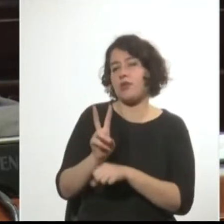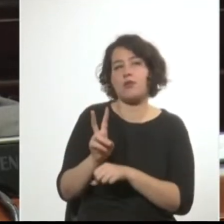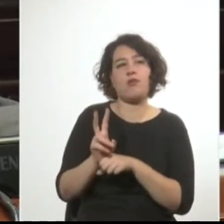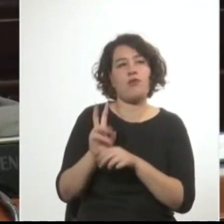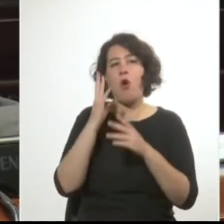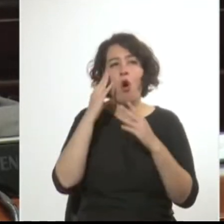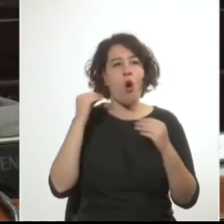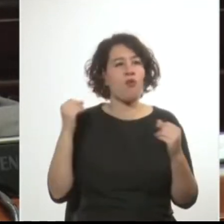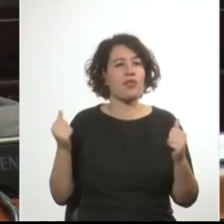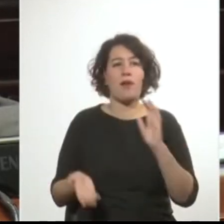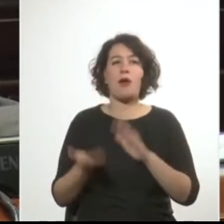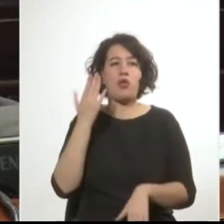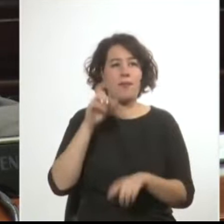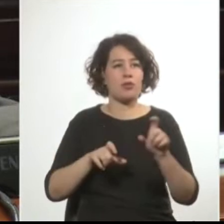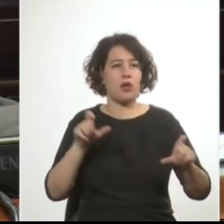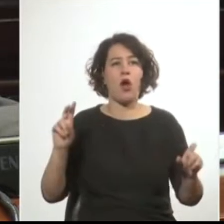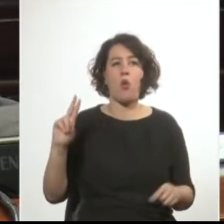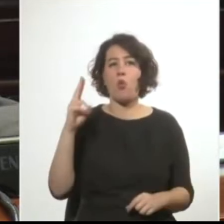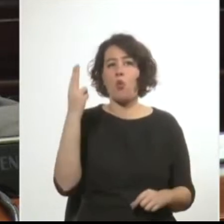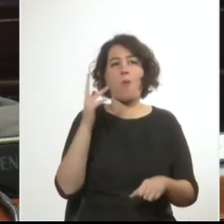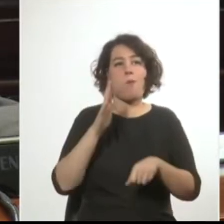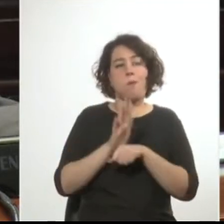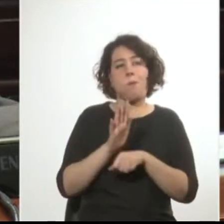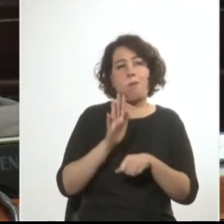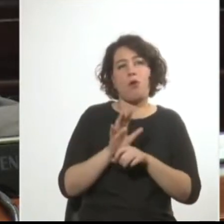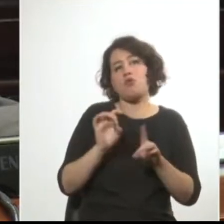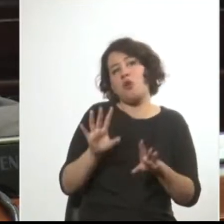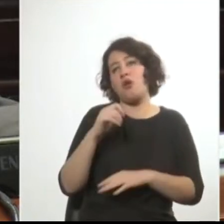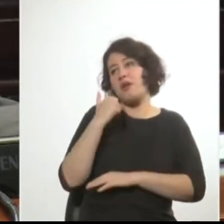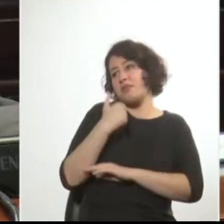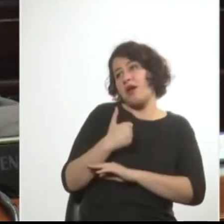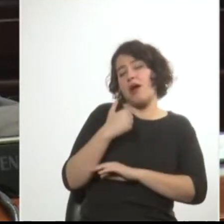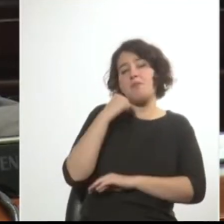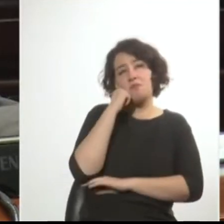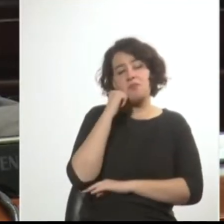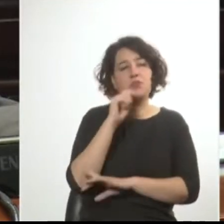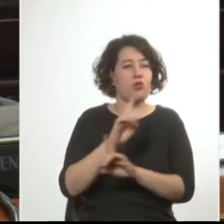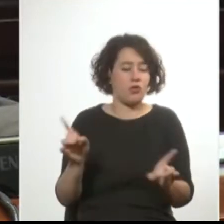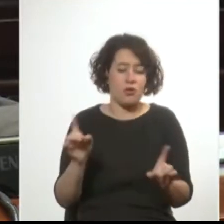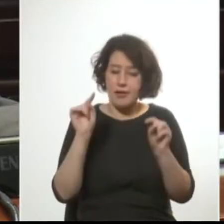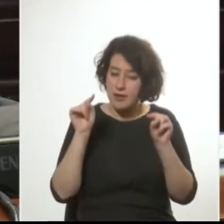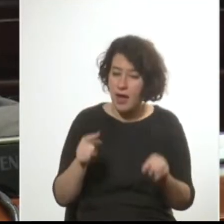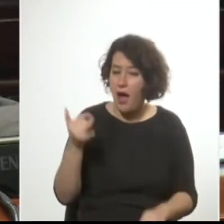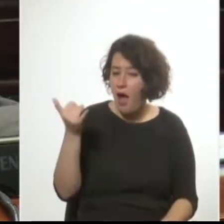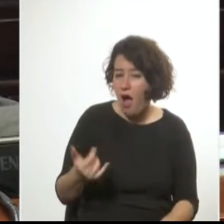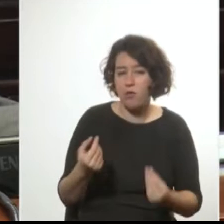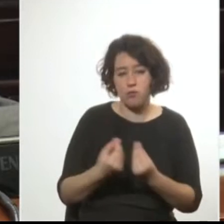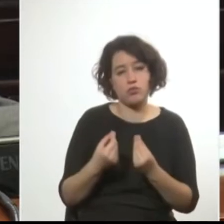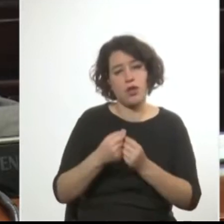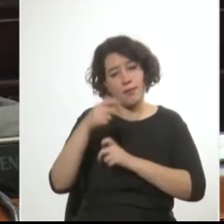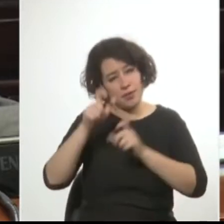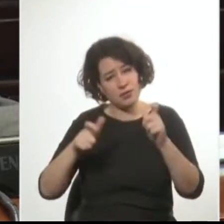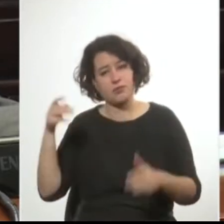la gran mayoría de los uruguayos como simples espectadores. No, acá hubo muchos actores